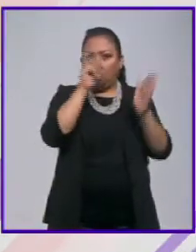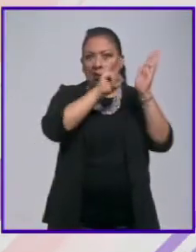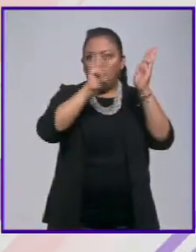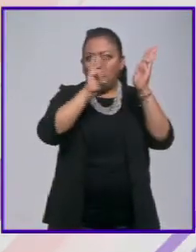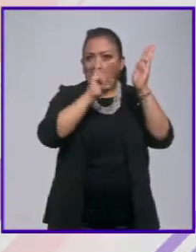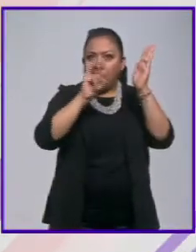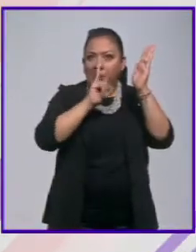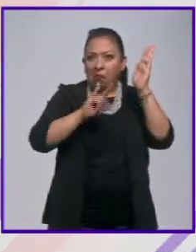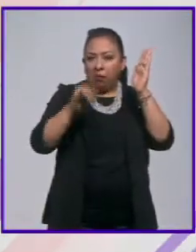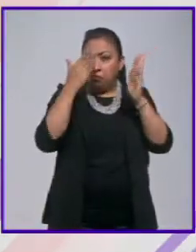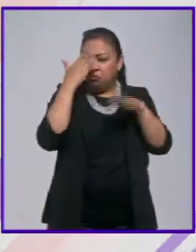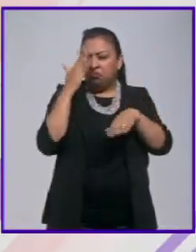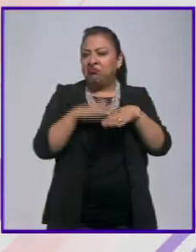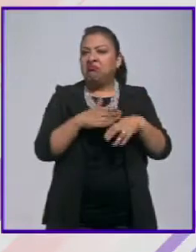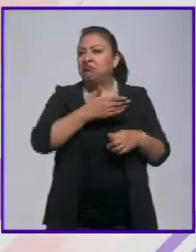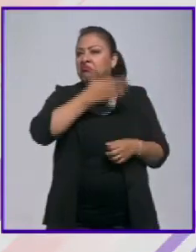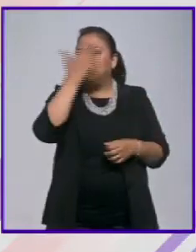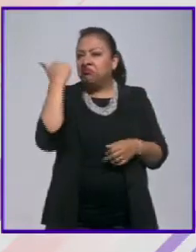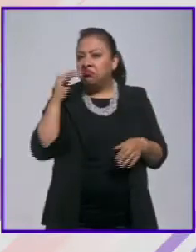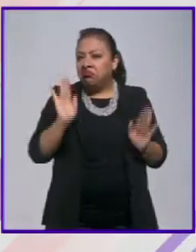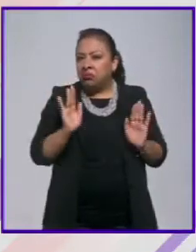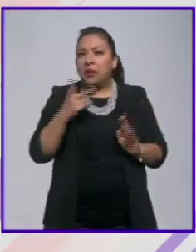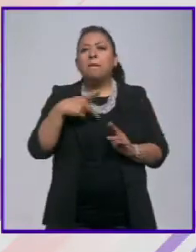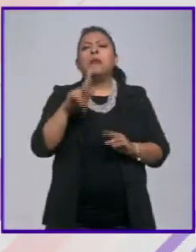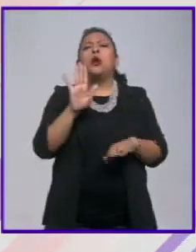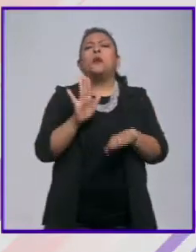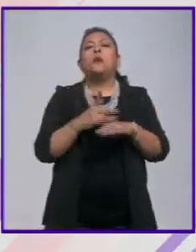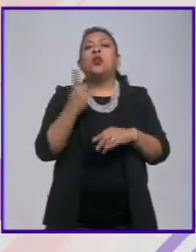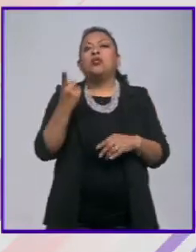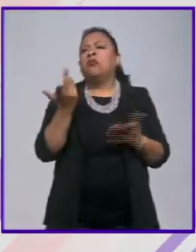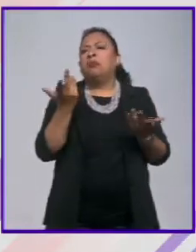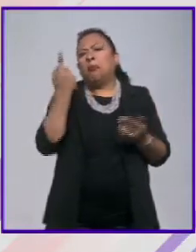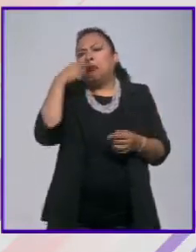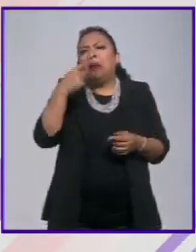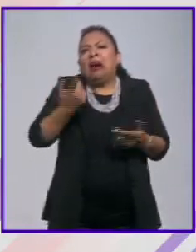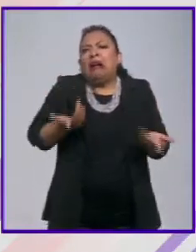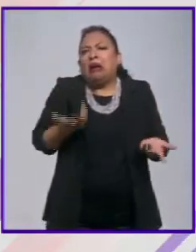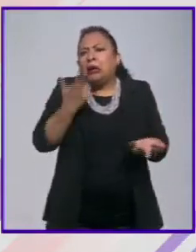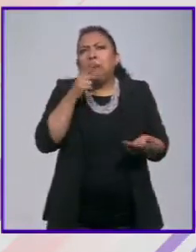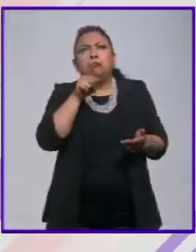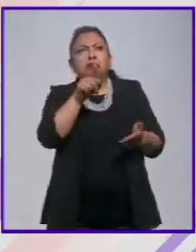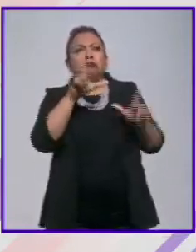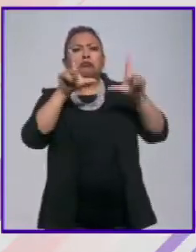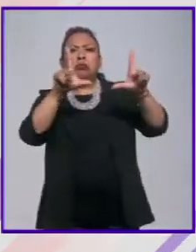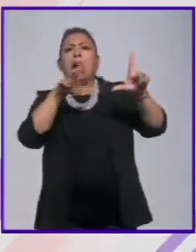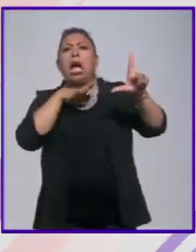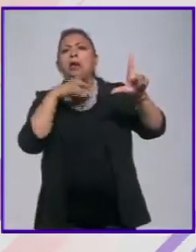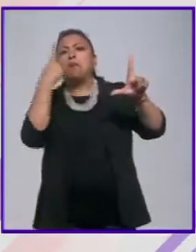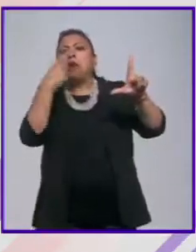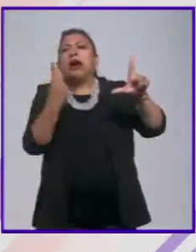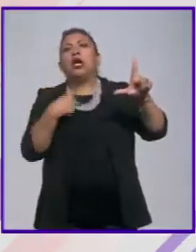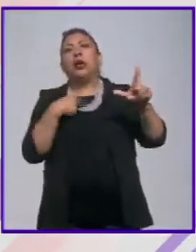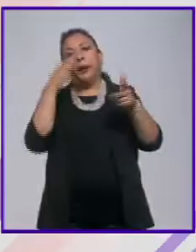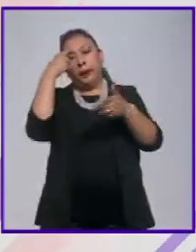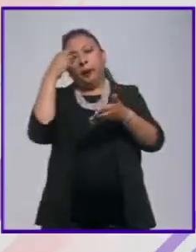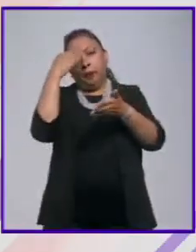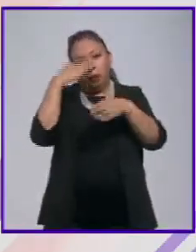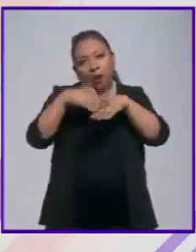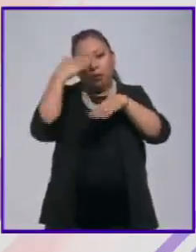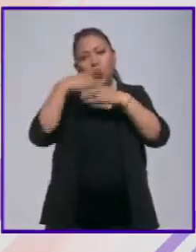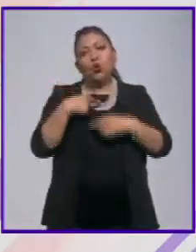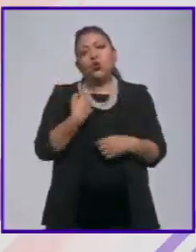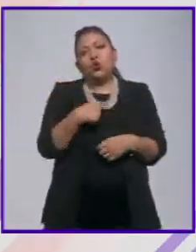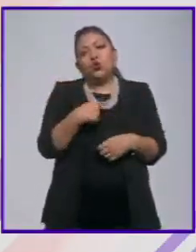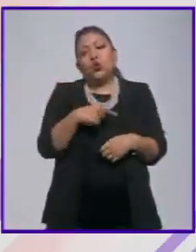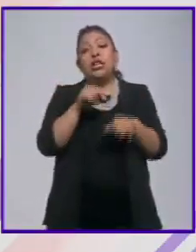periódica de memoria pero además por una razón muy simple no tiene sentido si ahí está para qué la queremos aprender la información